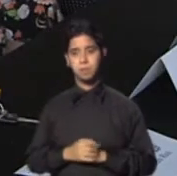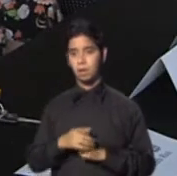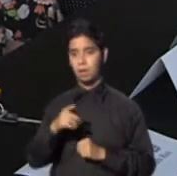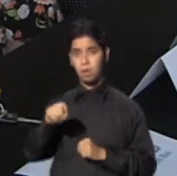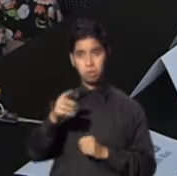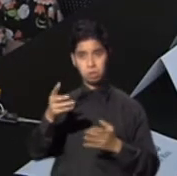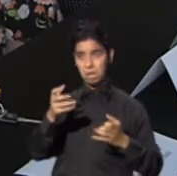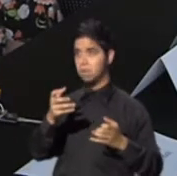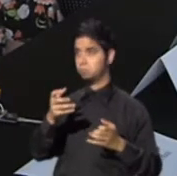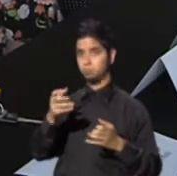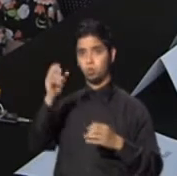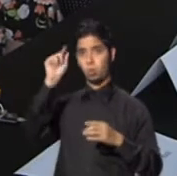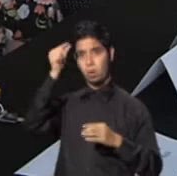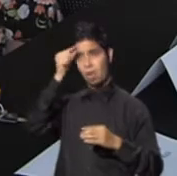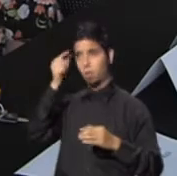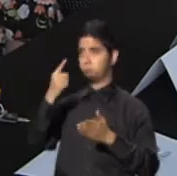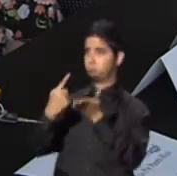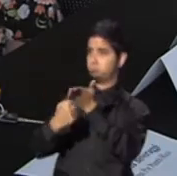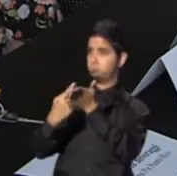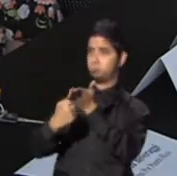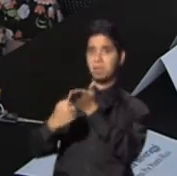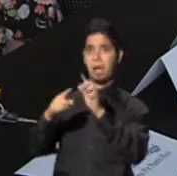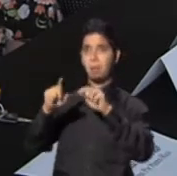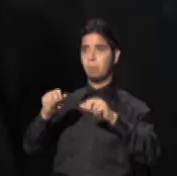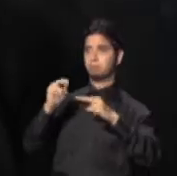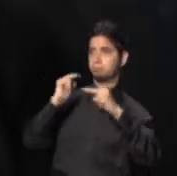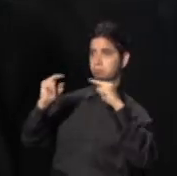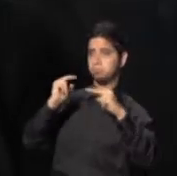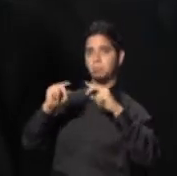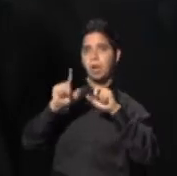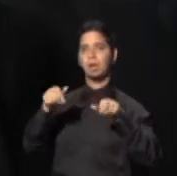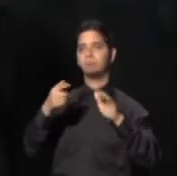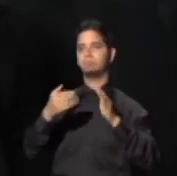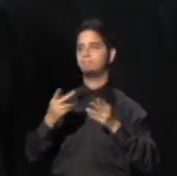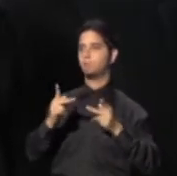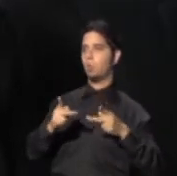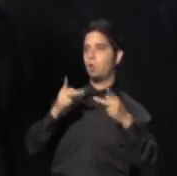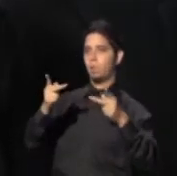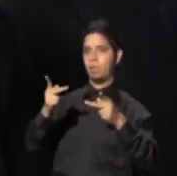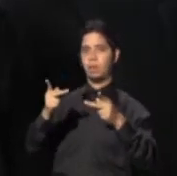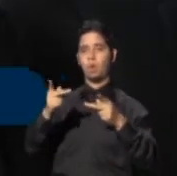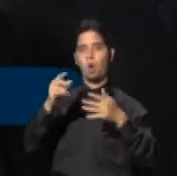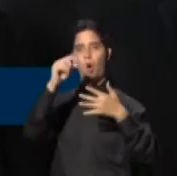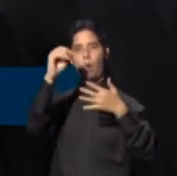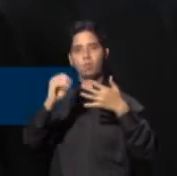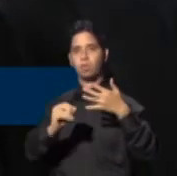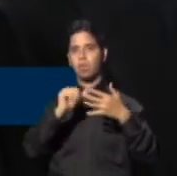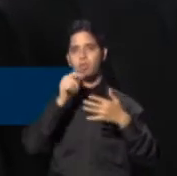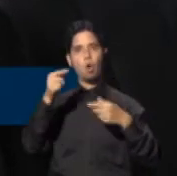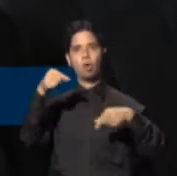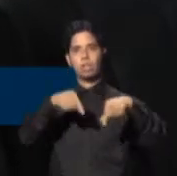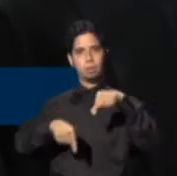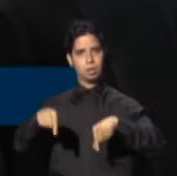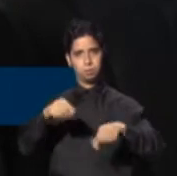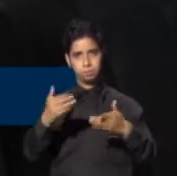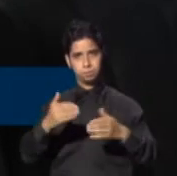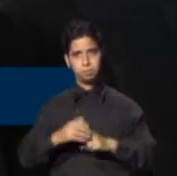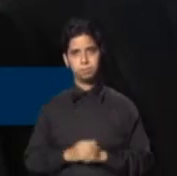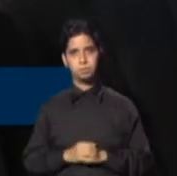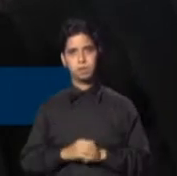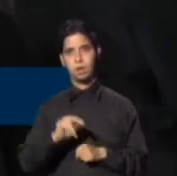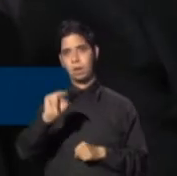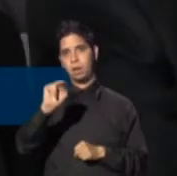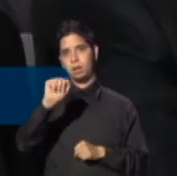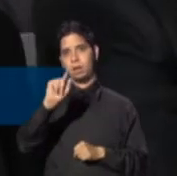presentarle opciones no tóxicas y efectivas. El NALED, cuando se degrada, produce